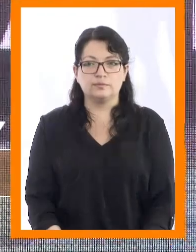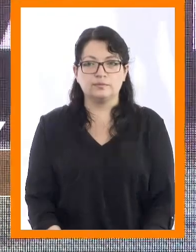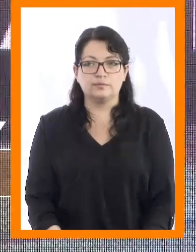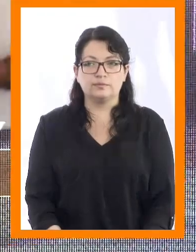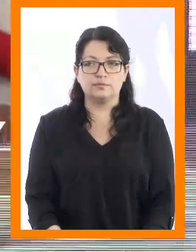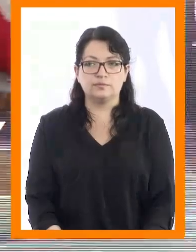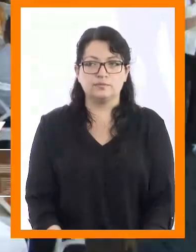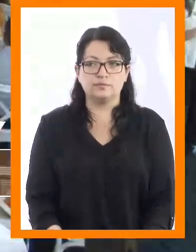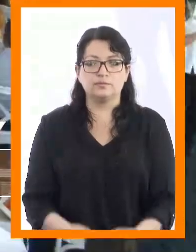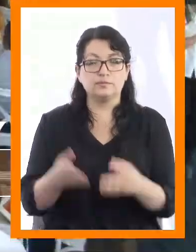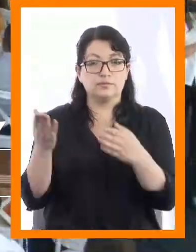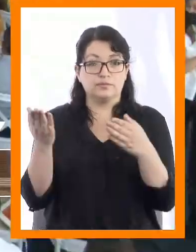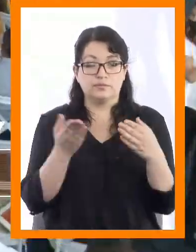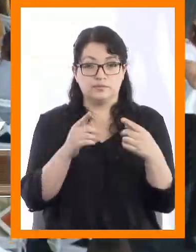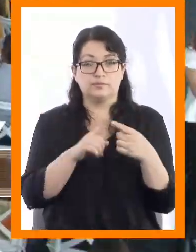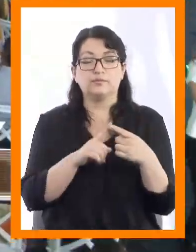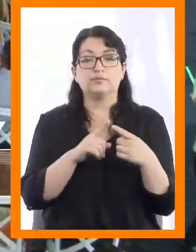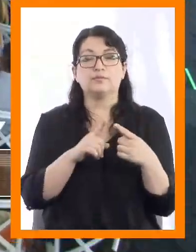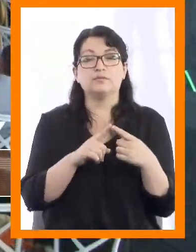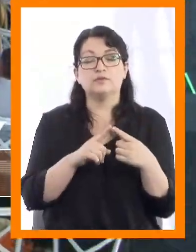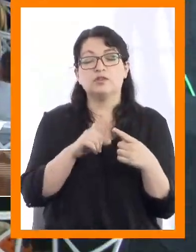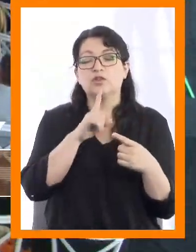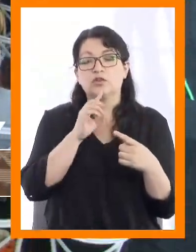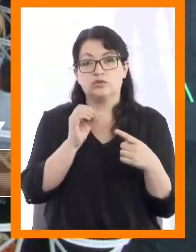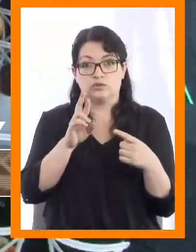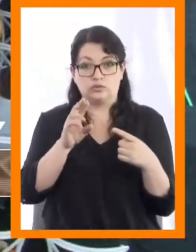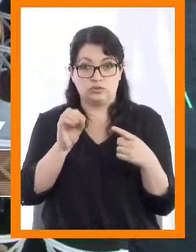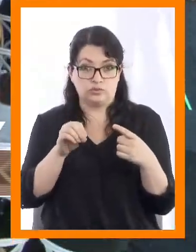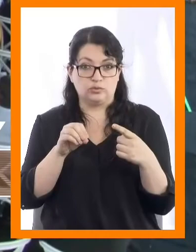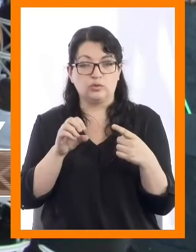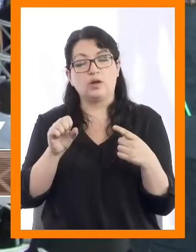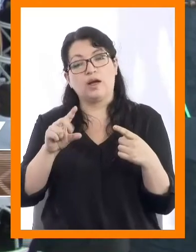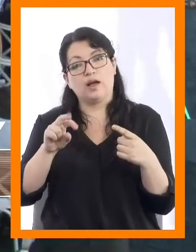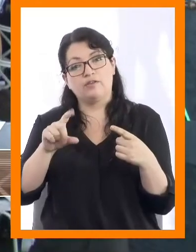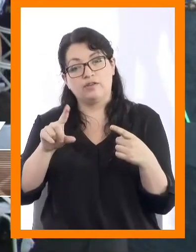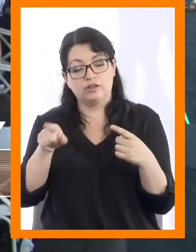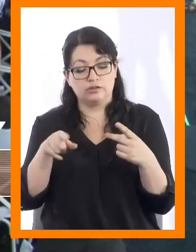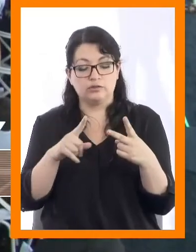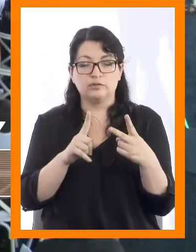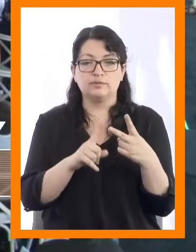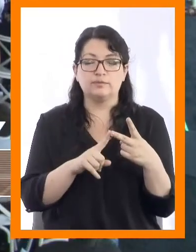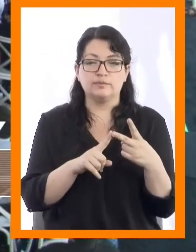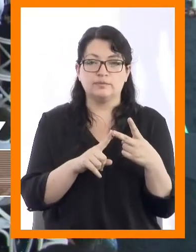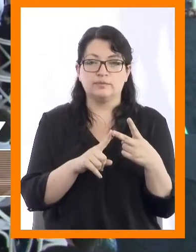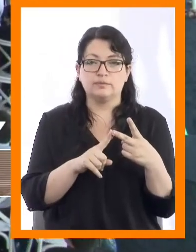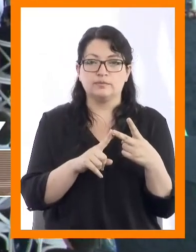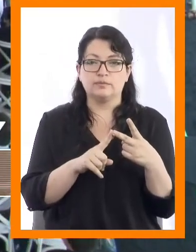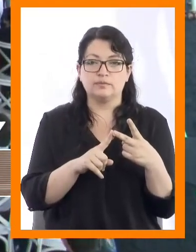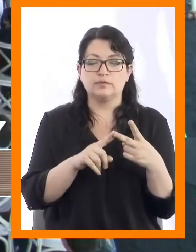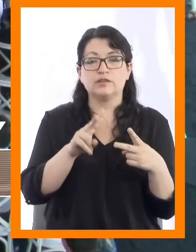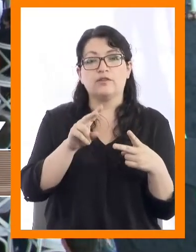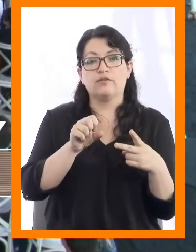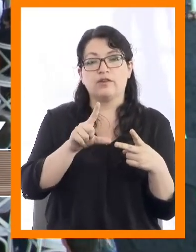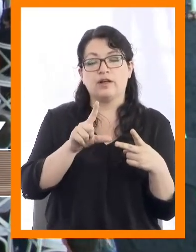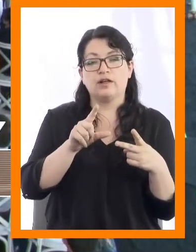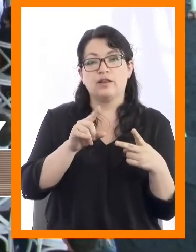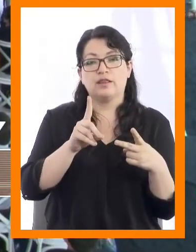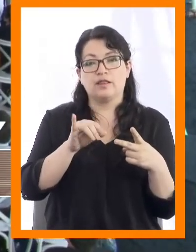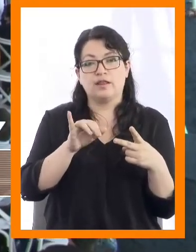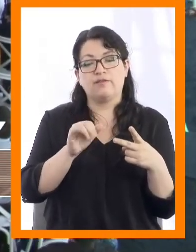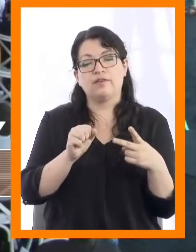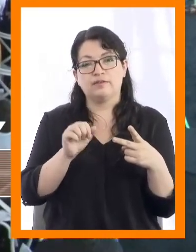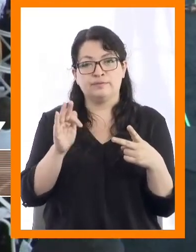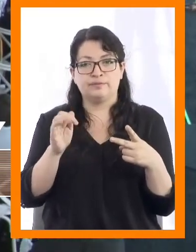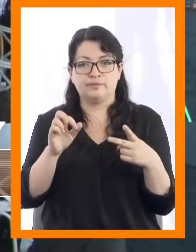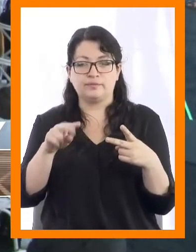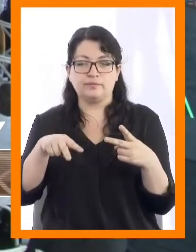Vanessa Tania Toro Avalós, Jordán Andrés Valdivia Fernández.